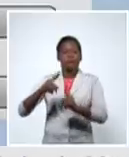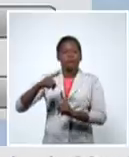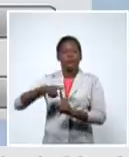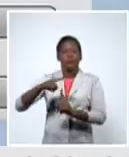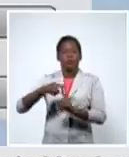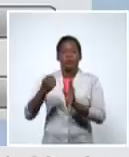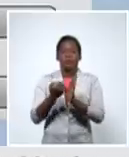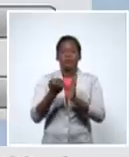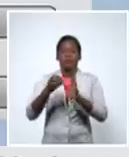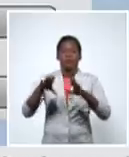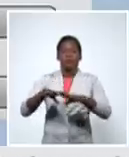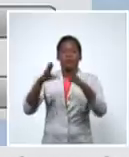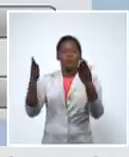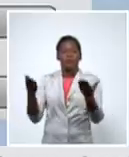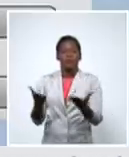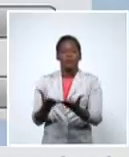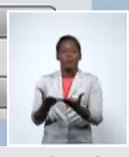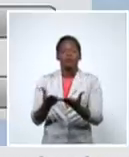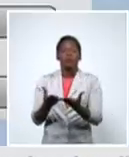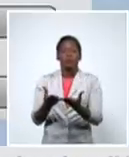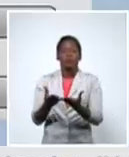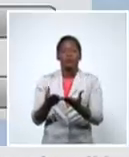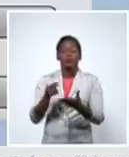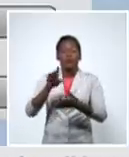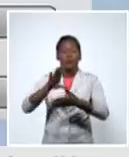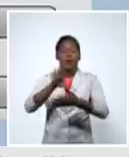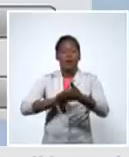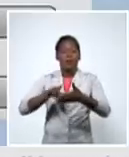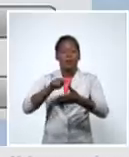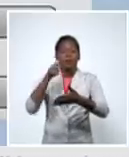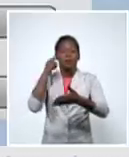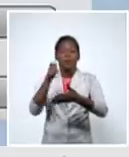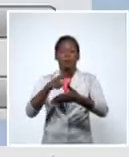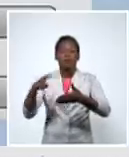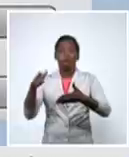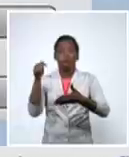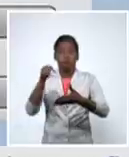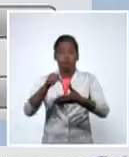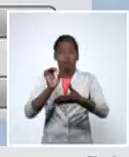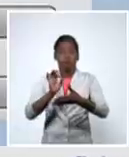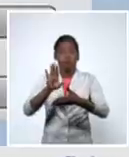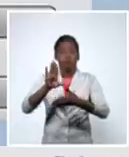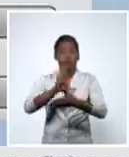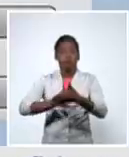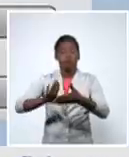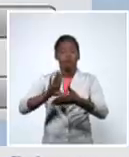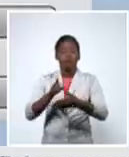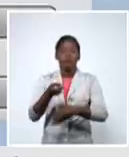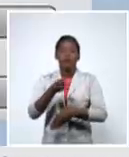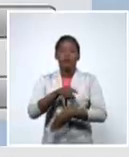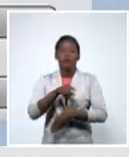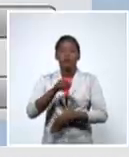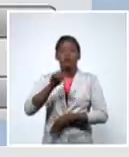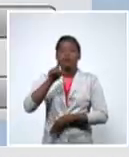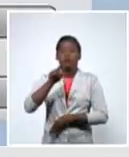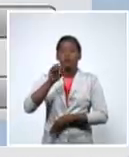el mundo pues son de nuestra región ayer confirmó 182 mil